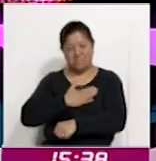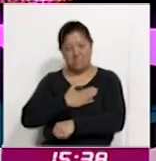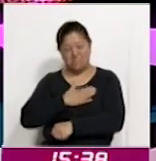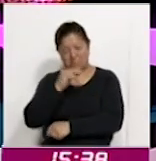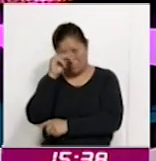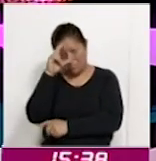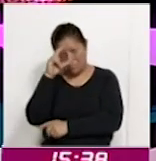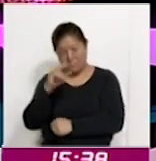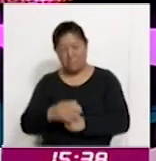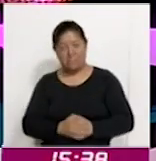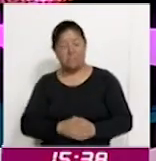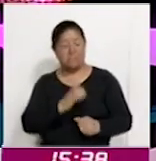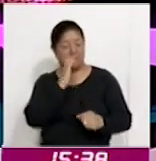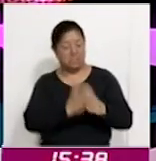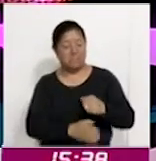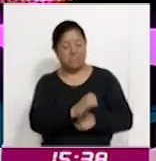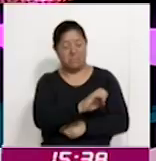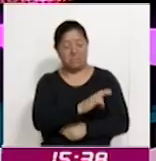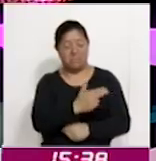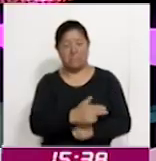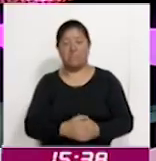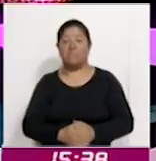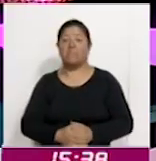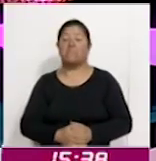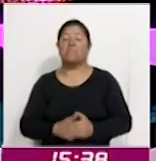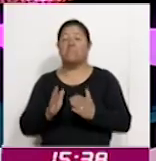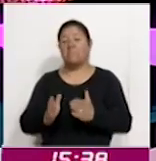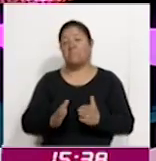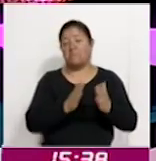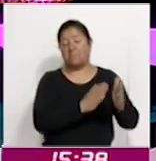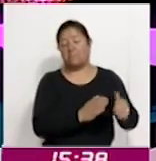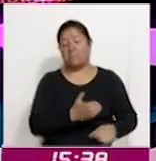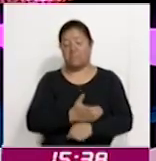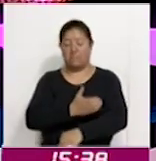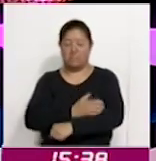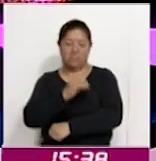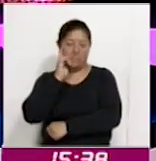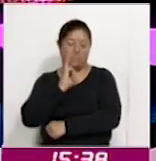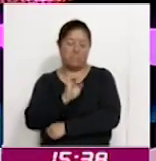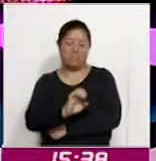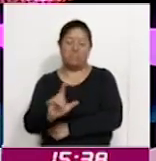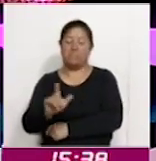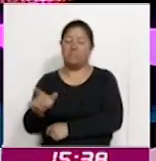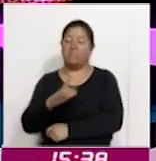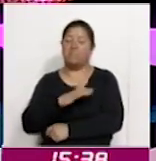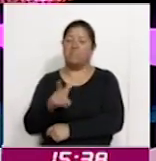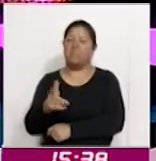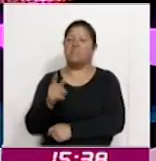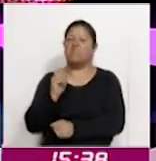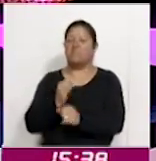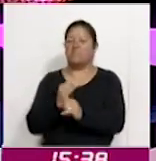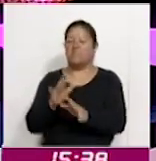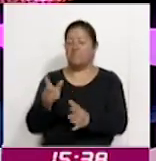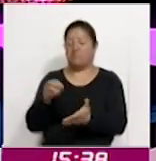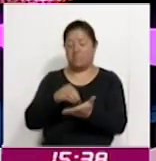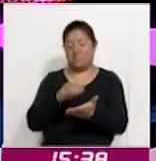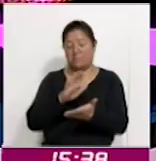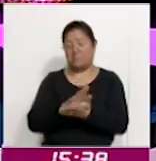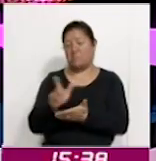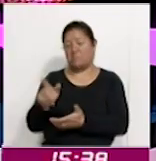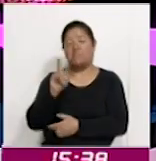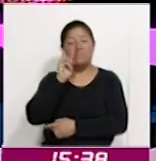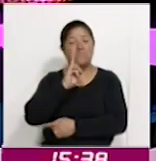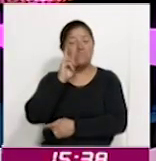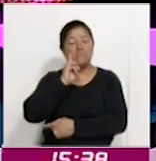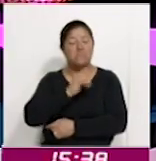Y en otra información, nuestra compañera Edith López nos tiene el dato sobre el registro a Pensión Mujeres